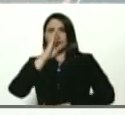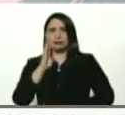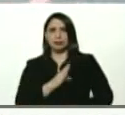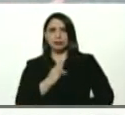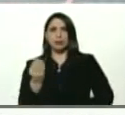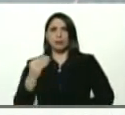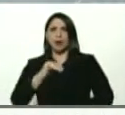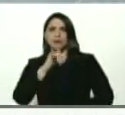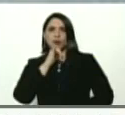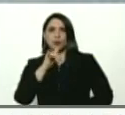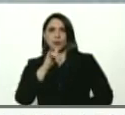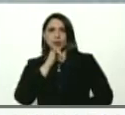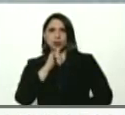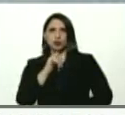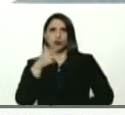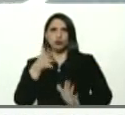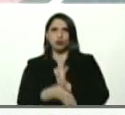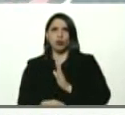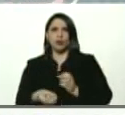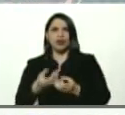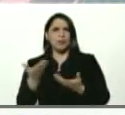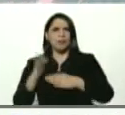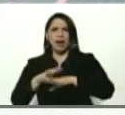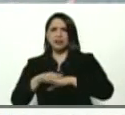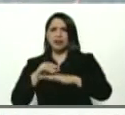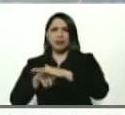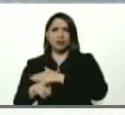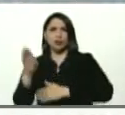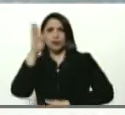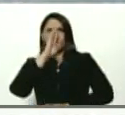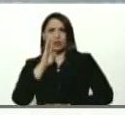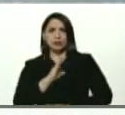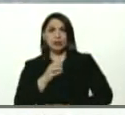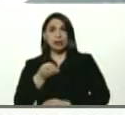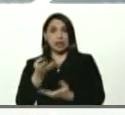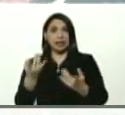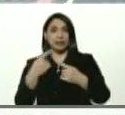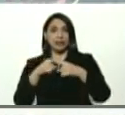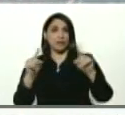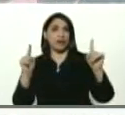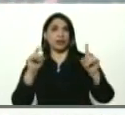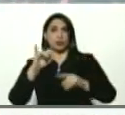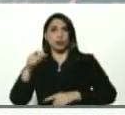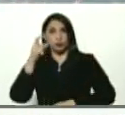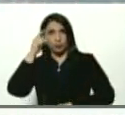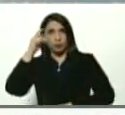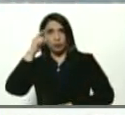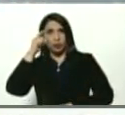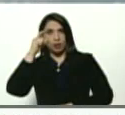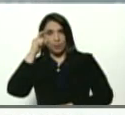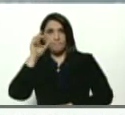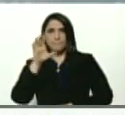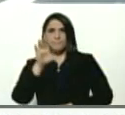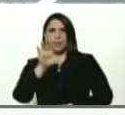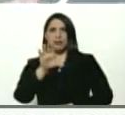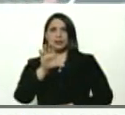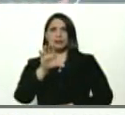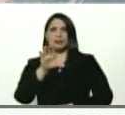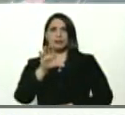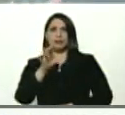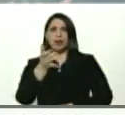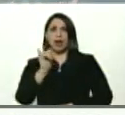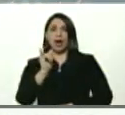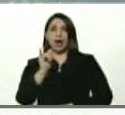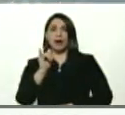detalles al respecto. Así que, bueno, esa es la diferencia, José Manuel. Un país que está